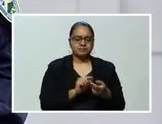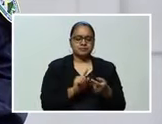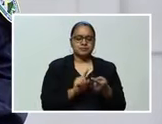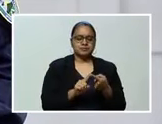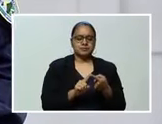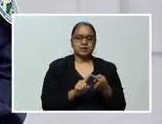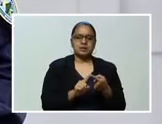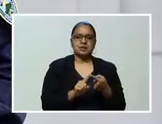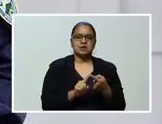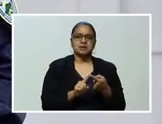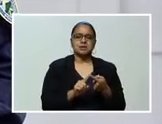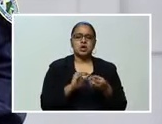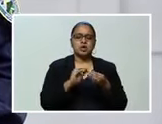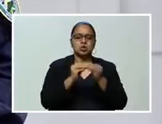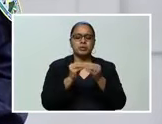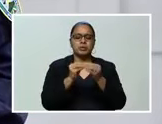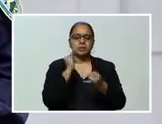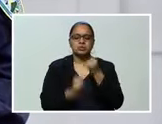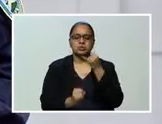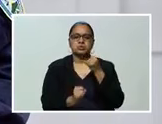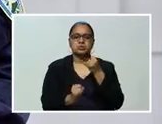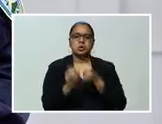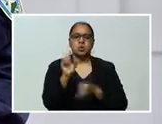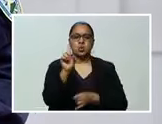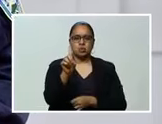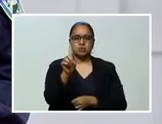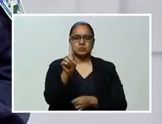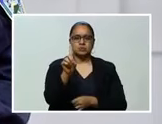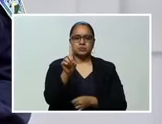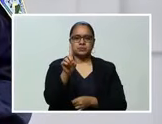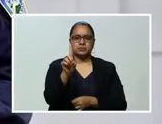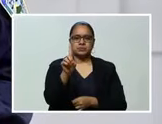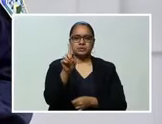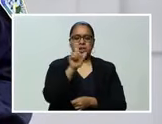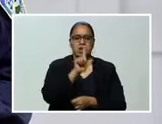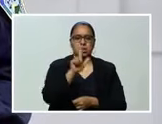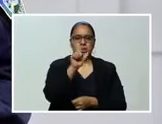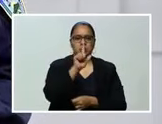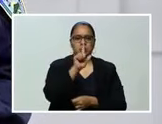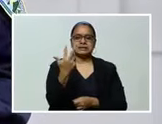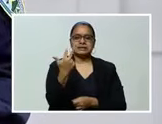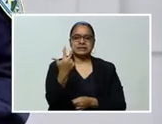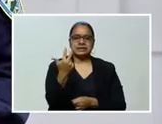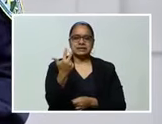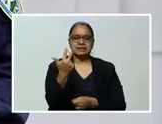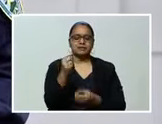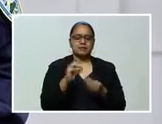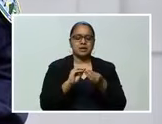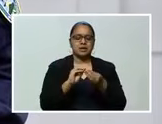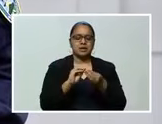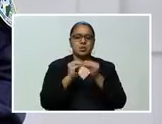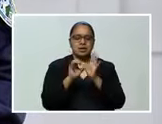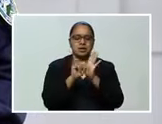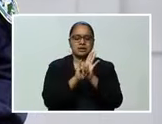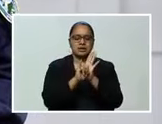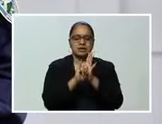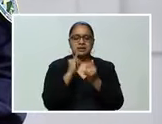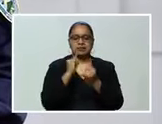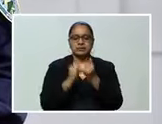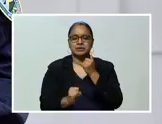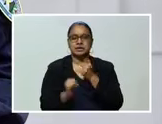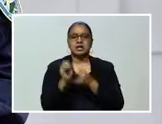pasaporte o carnet de residente, el 1. Lunes 13 de abril, terminación de identidad,